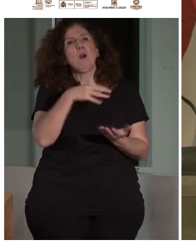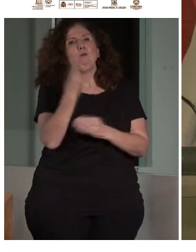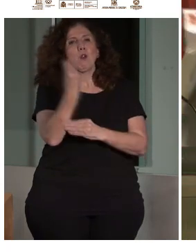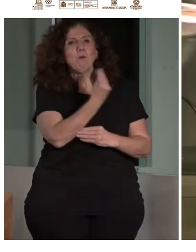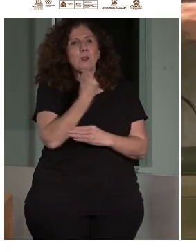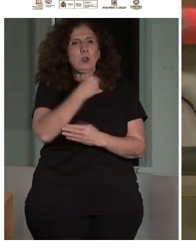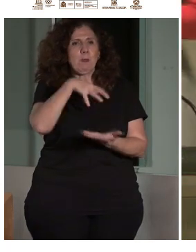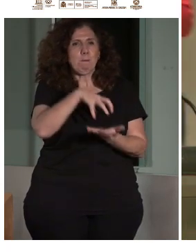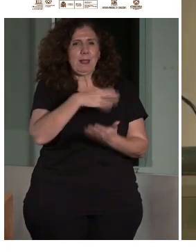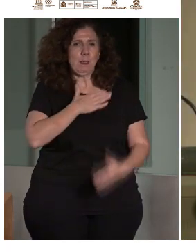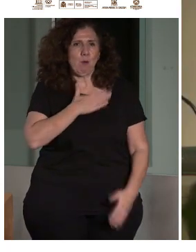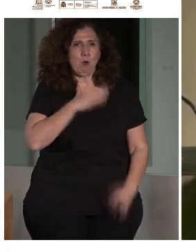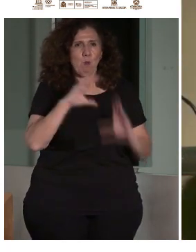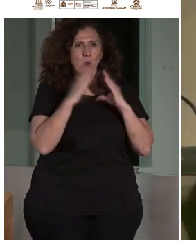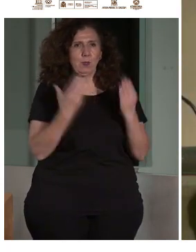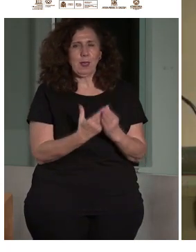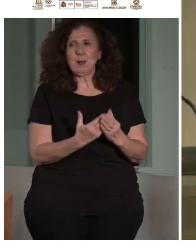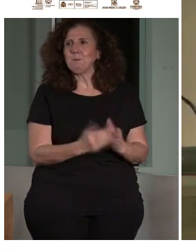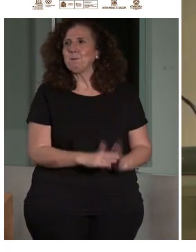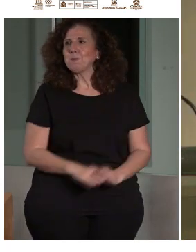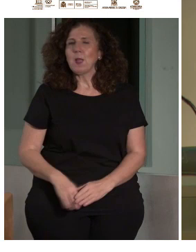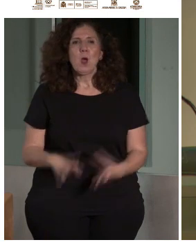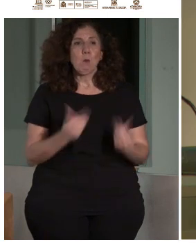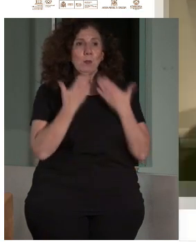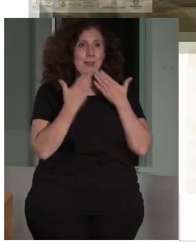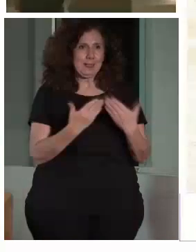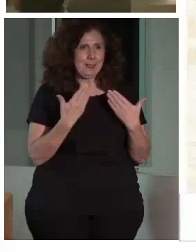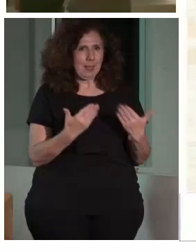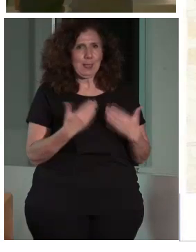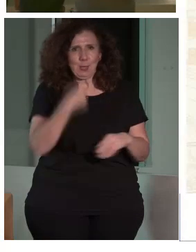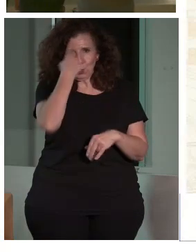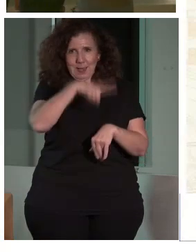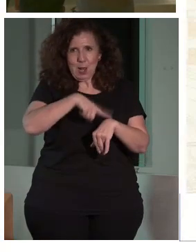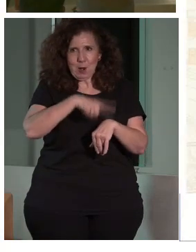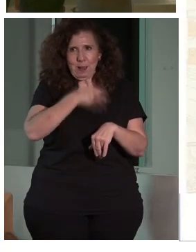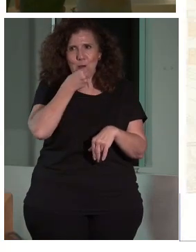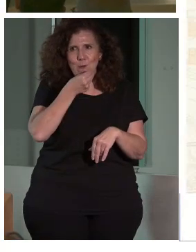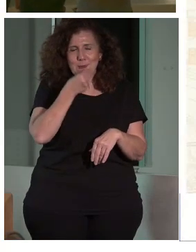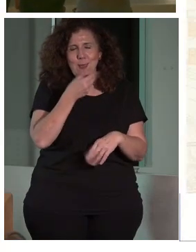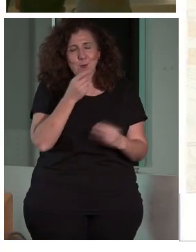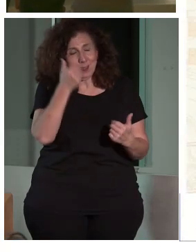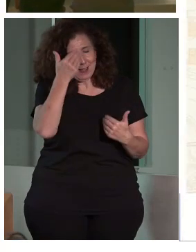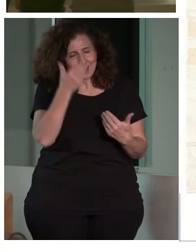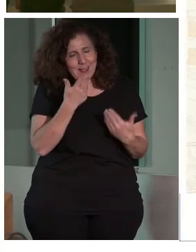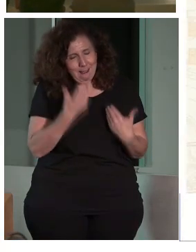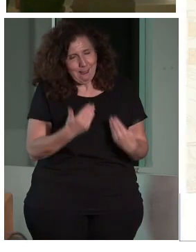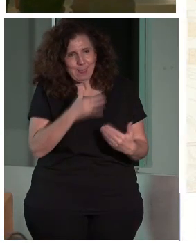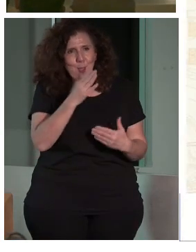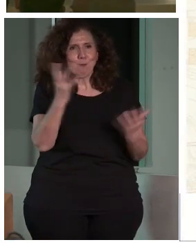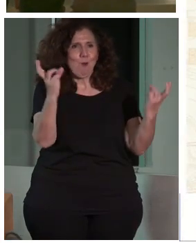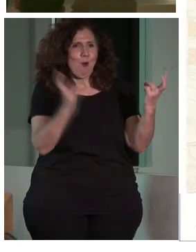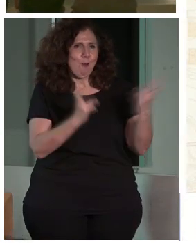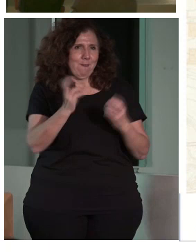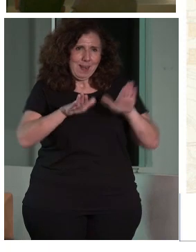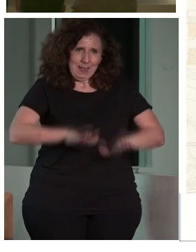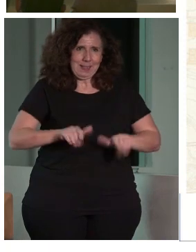gracias a todos, gracias a los que seguís aquí, aunque sea la hora de la comida, luego nos iremos a comer todos juntos, espero. Bueno,